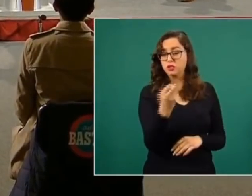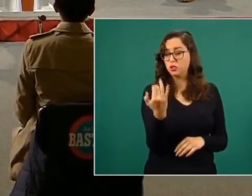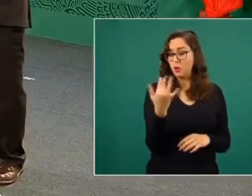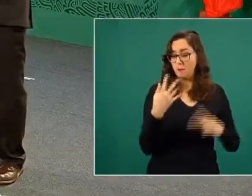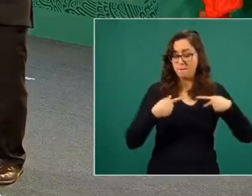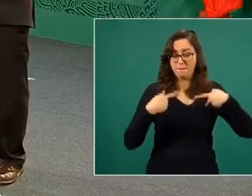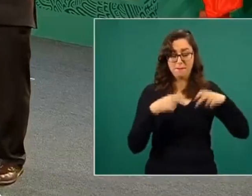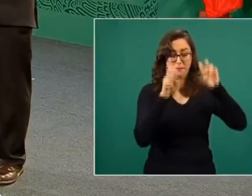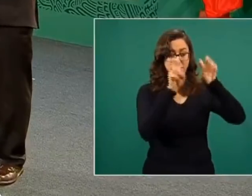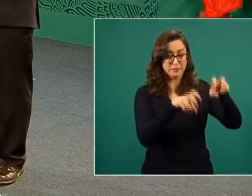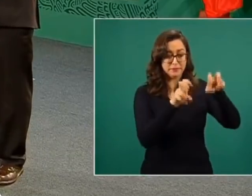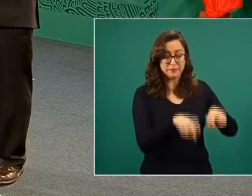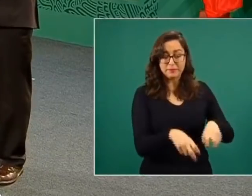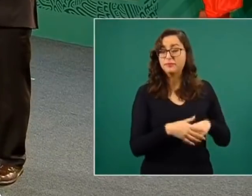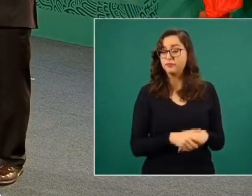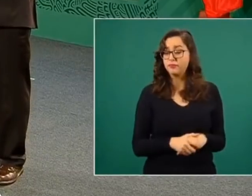ancho por setenta de largo